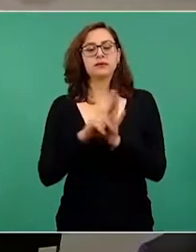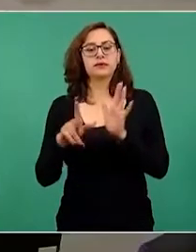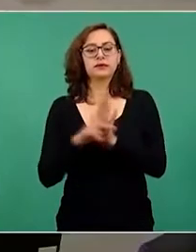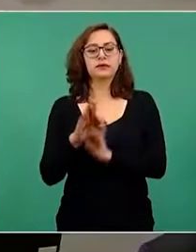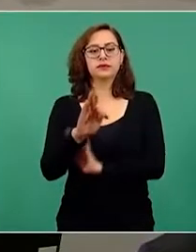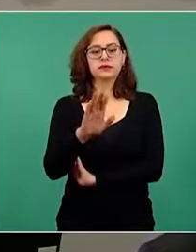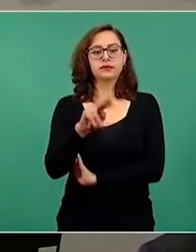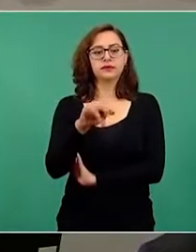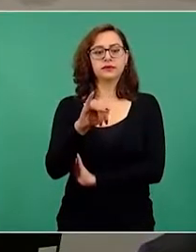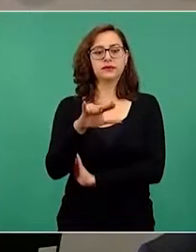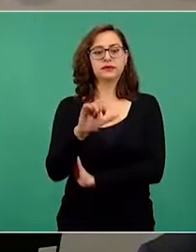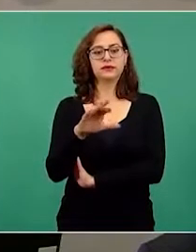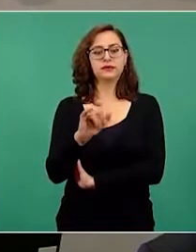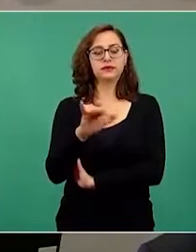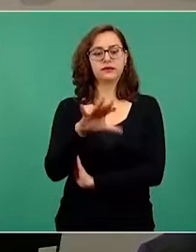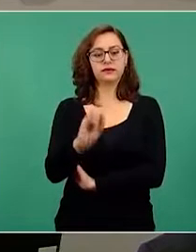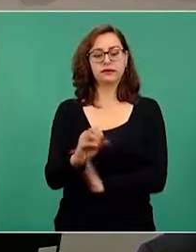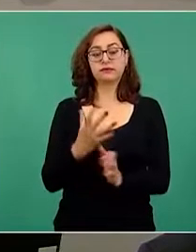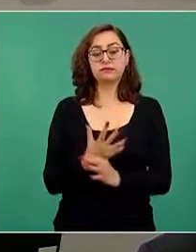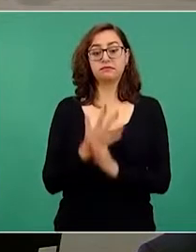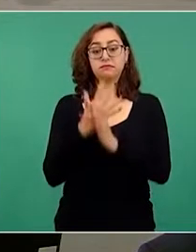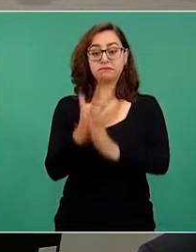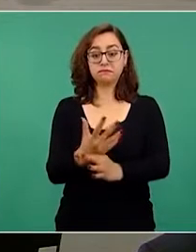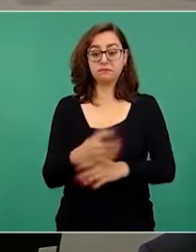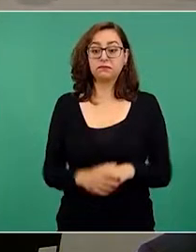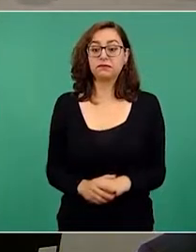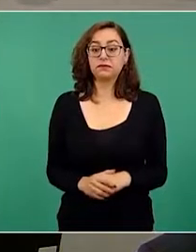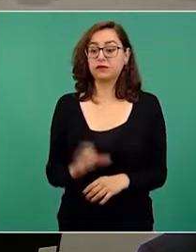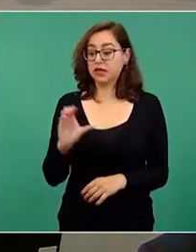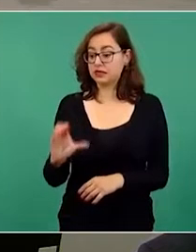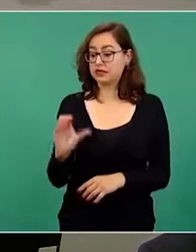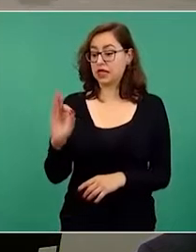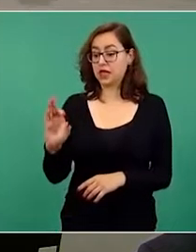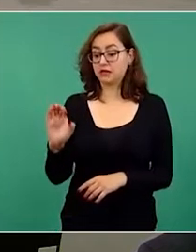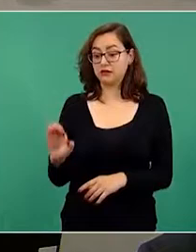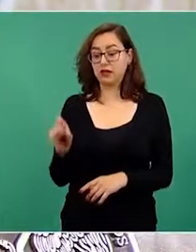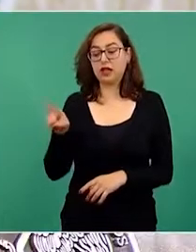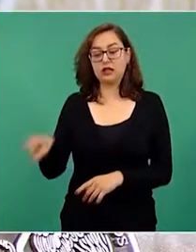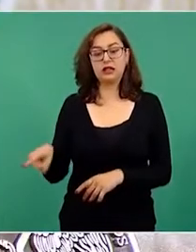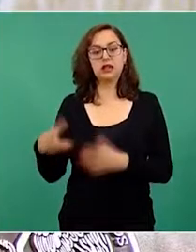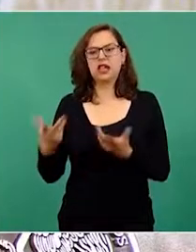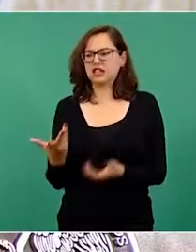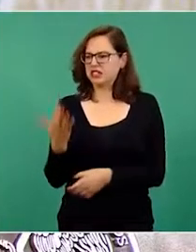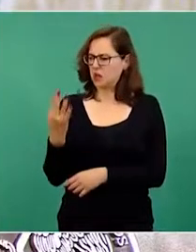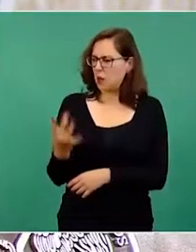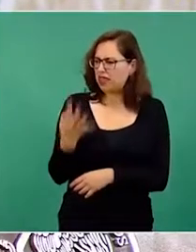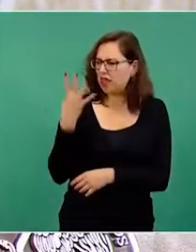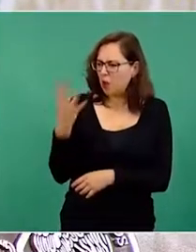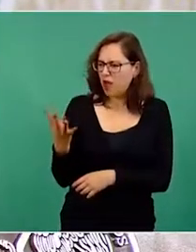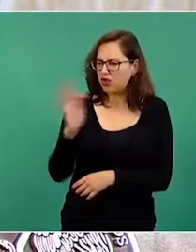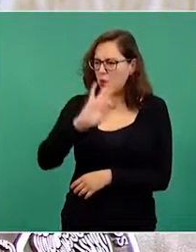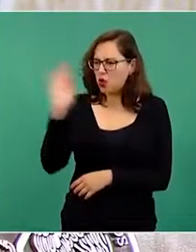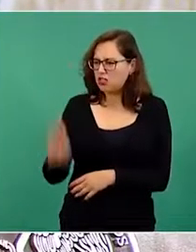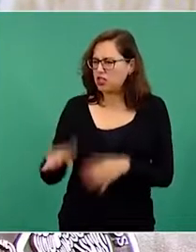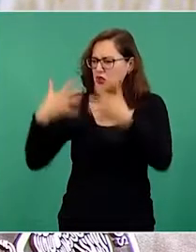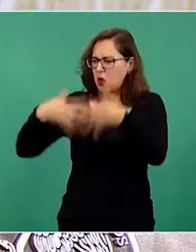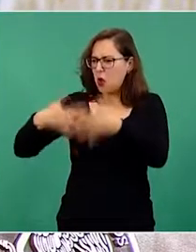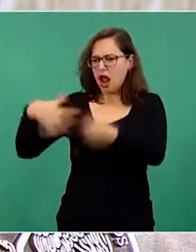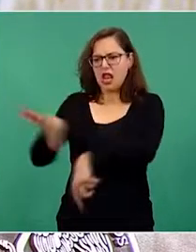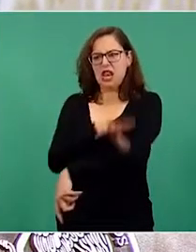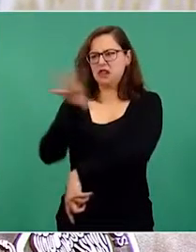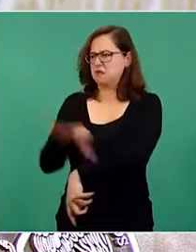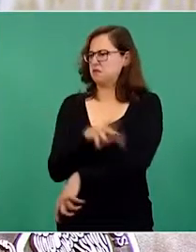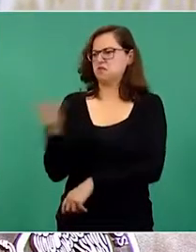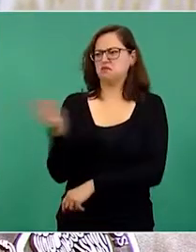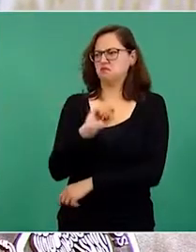pantalla, dice que la Comisión Federal de Electricidad no puede producir el 54 por ciento de la electricidad.